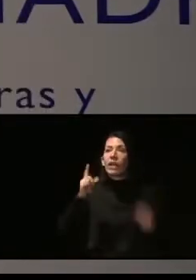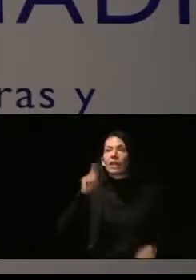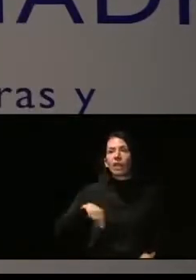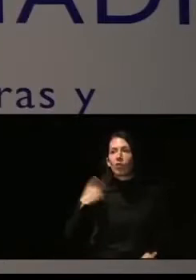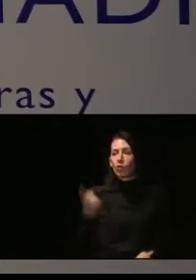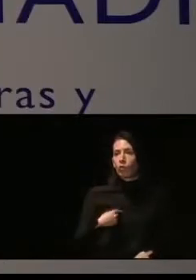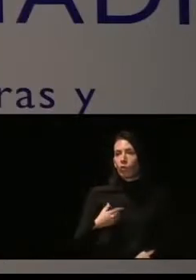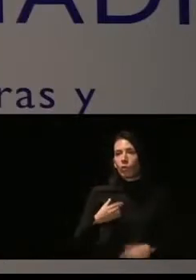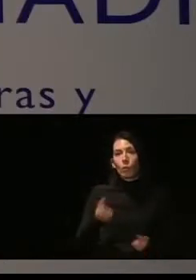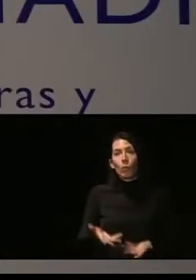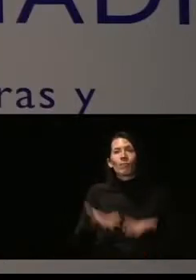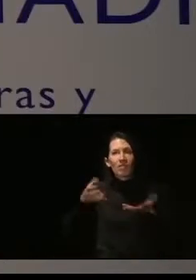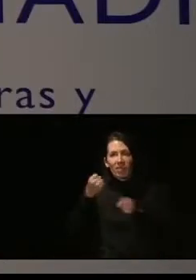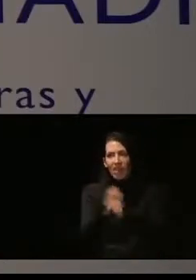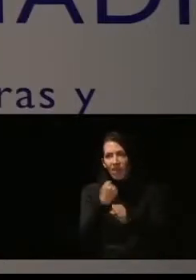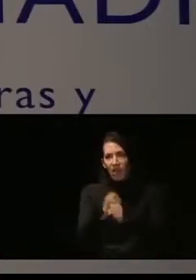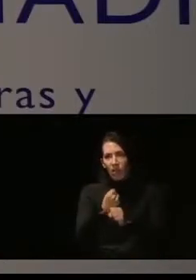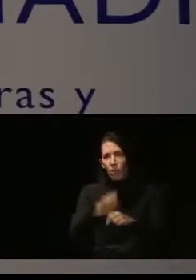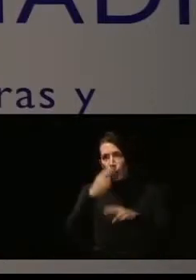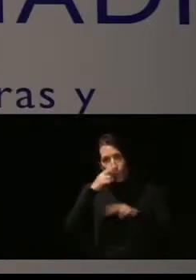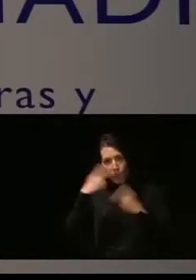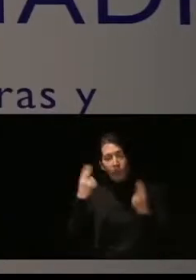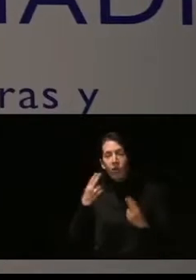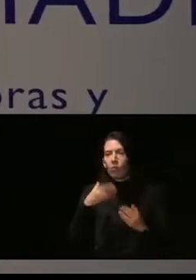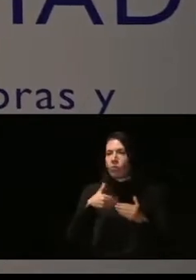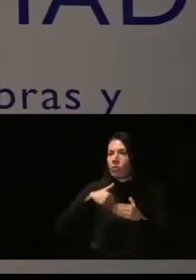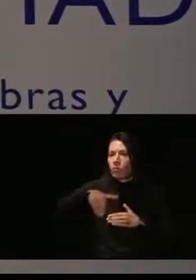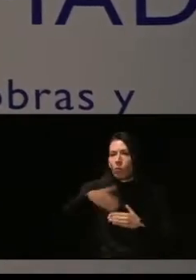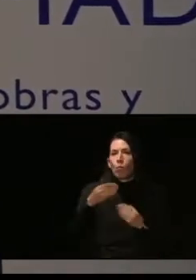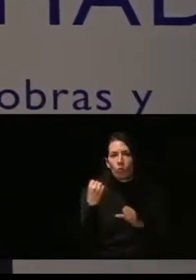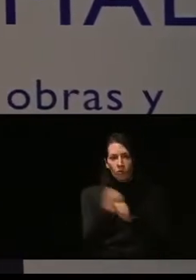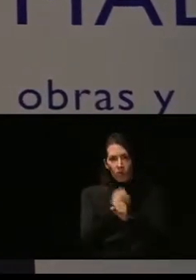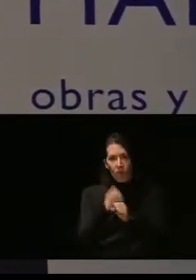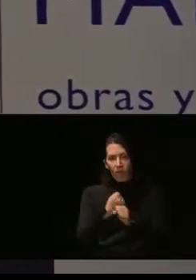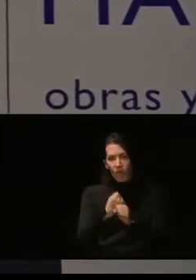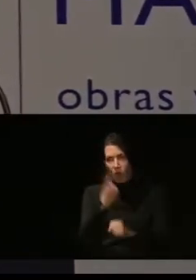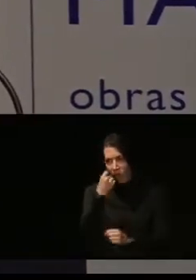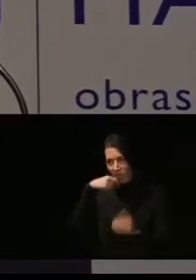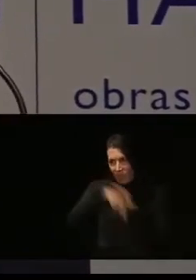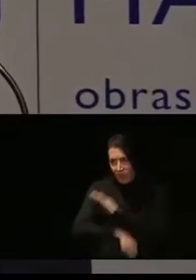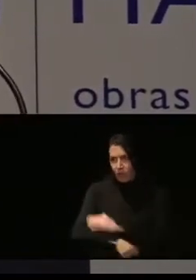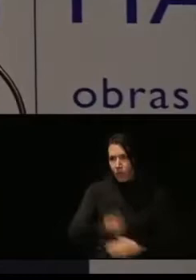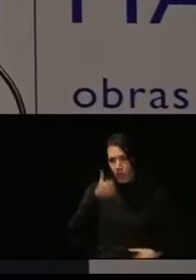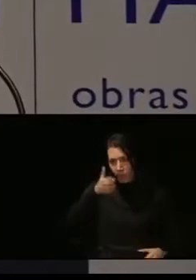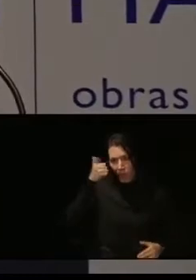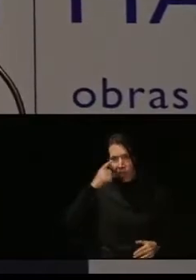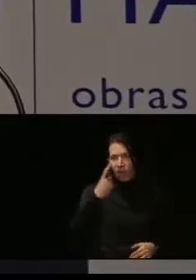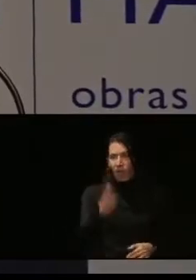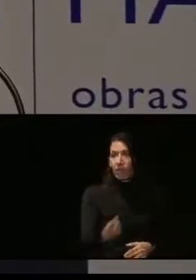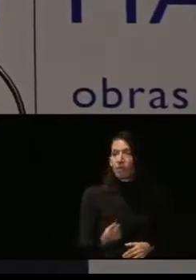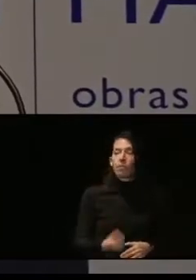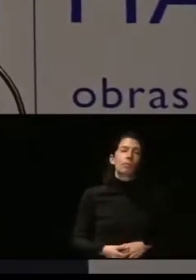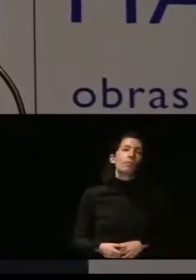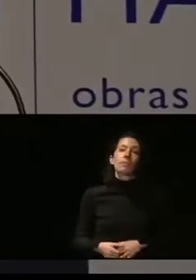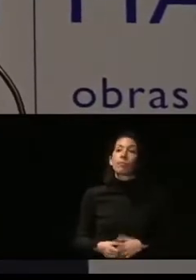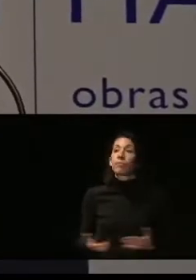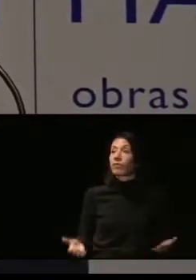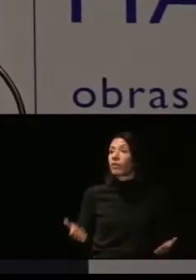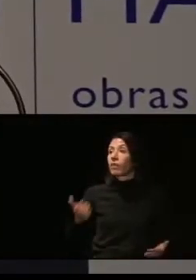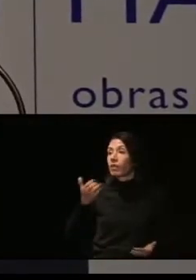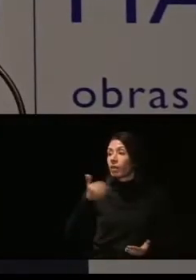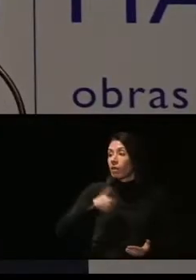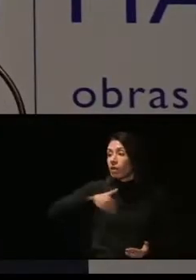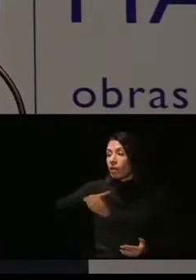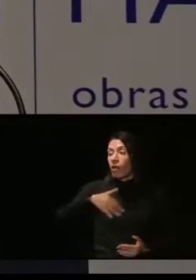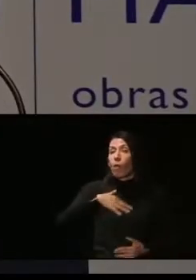como servidores públicos, tenemos mucho trabajo por desarrollar. Así solamente se va a producir